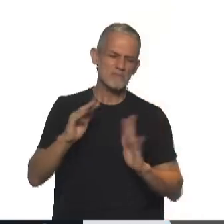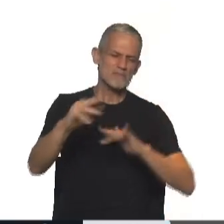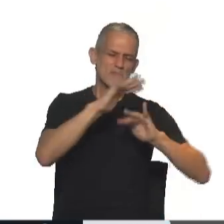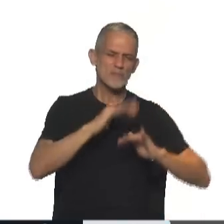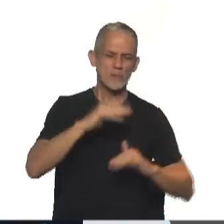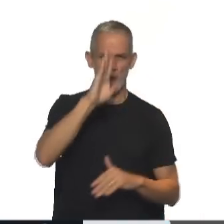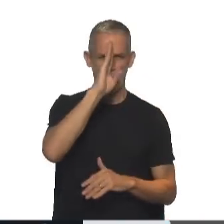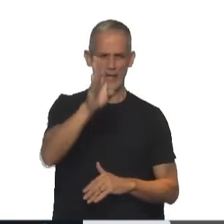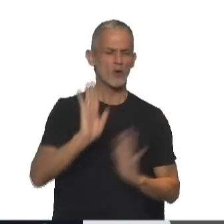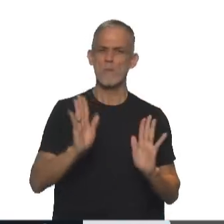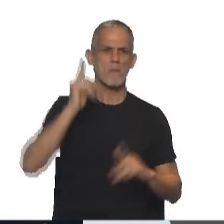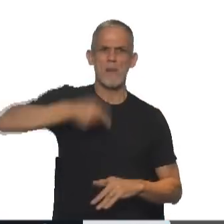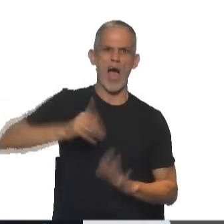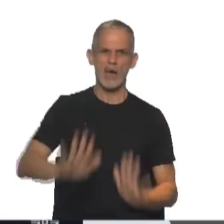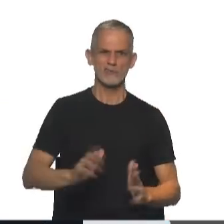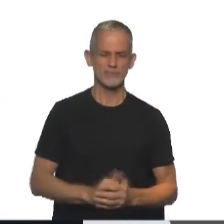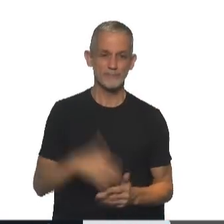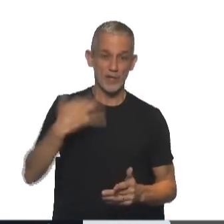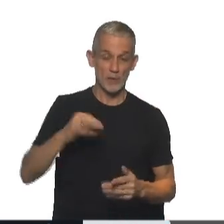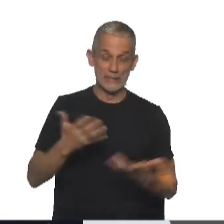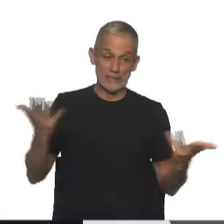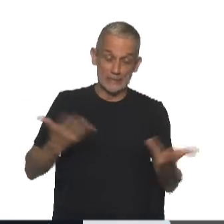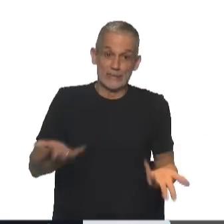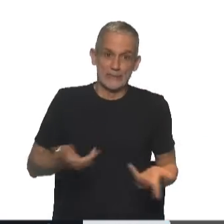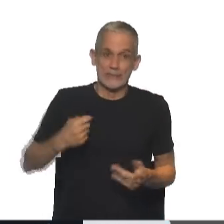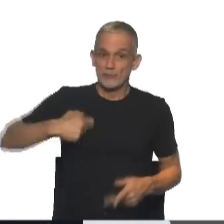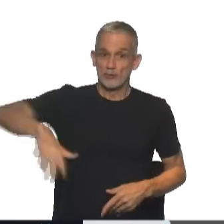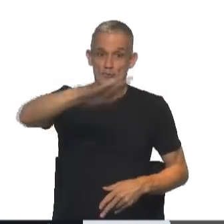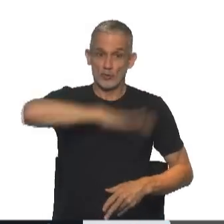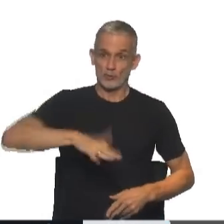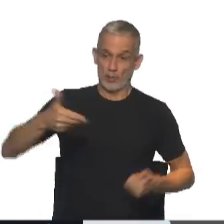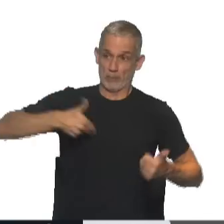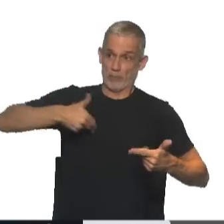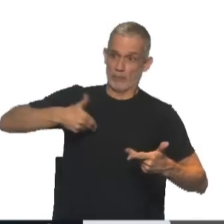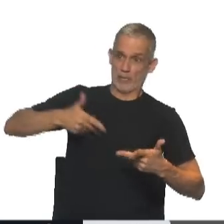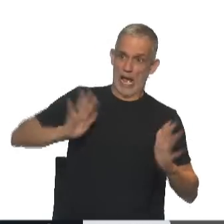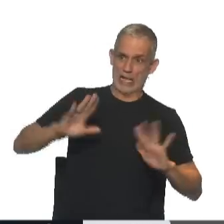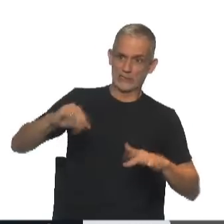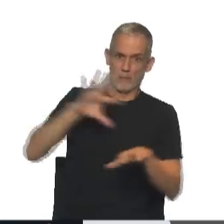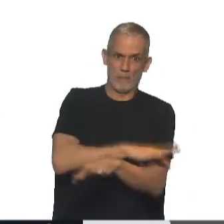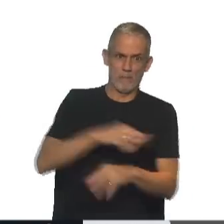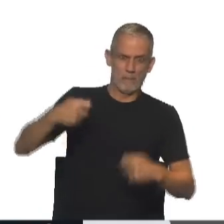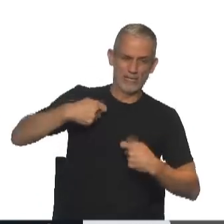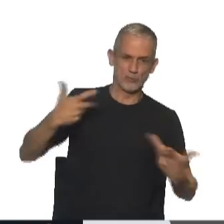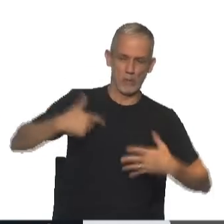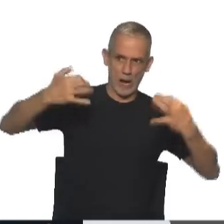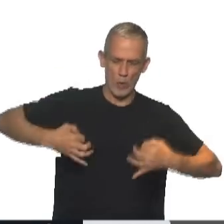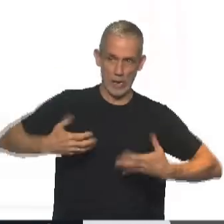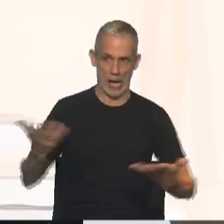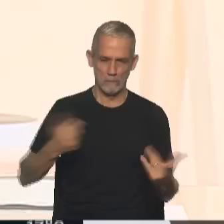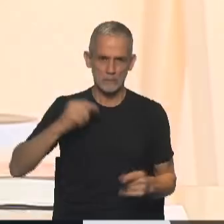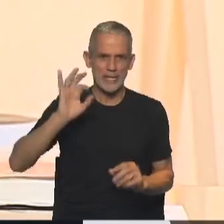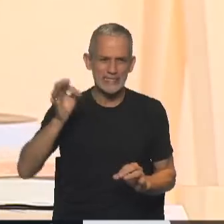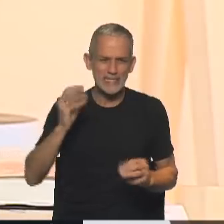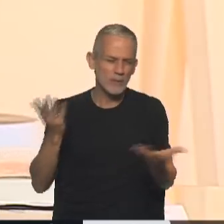heteronormatividad, de tener que rendir en una sociedad en la que vivimos del rendimiento y cumplir. Hay que poder